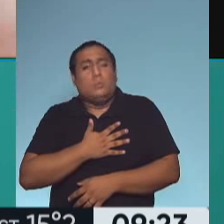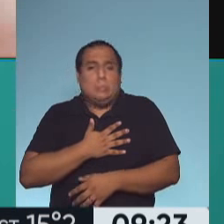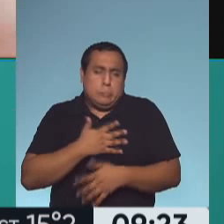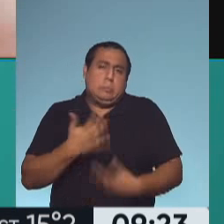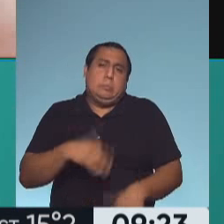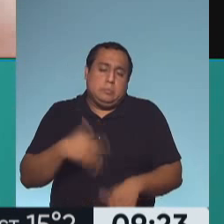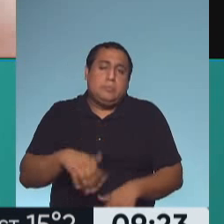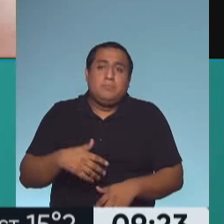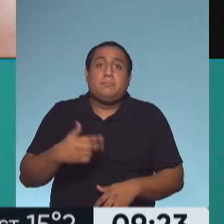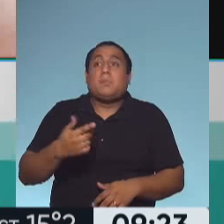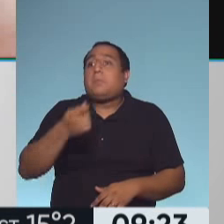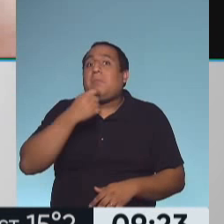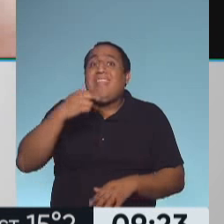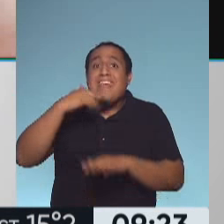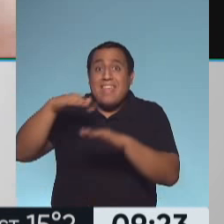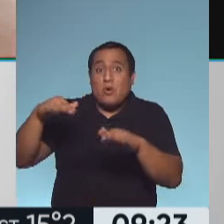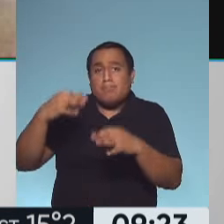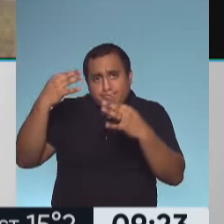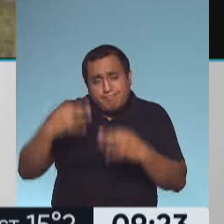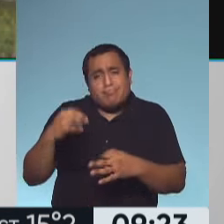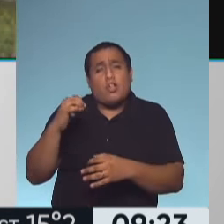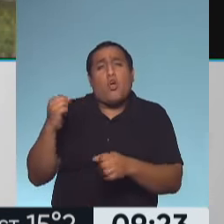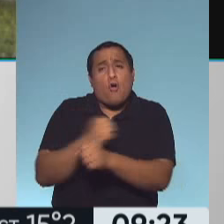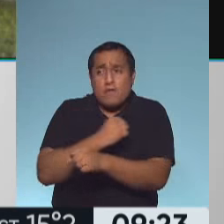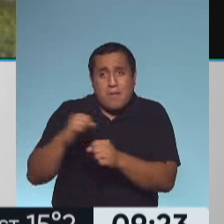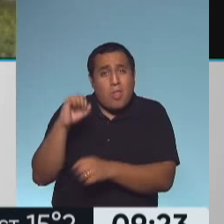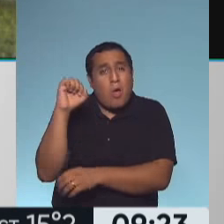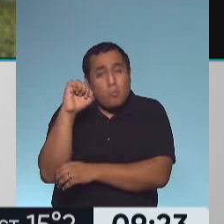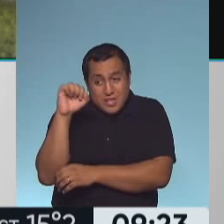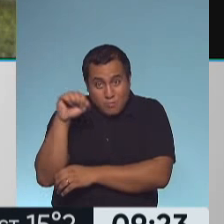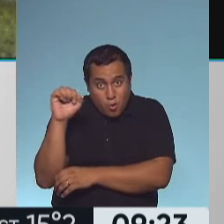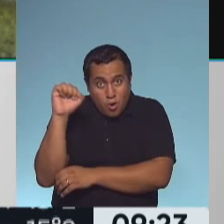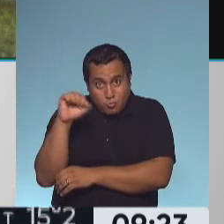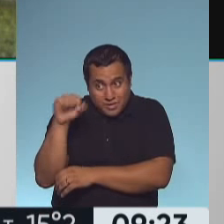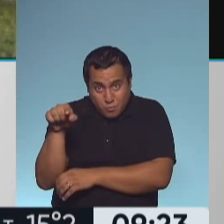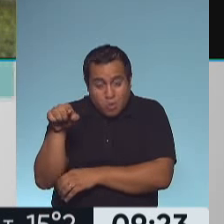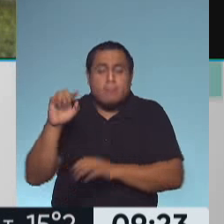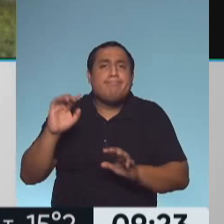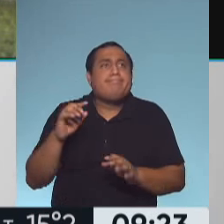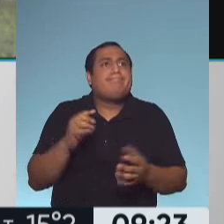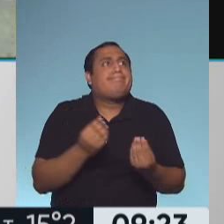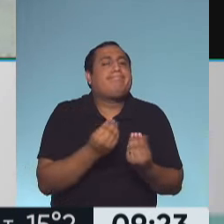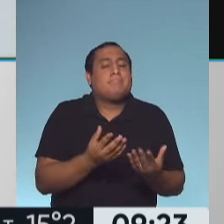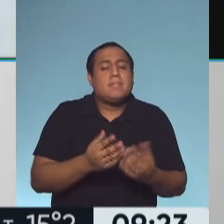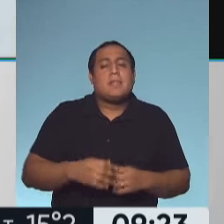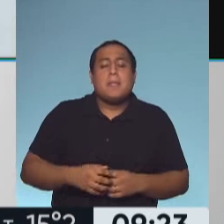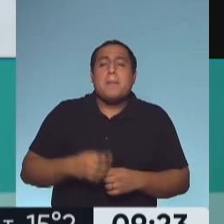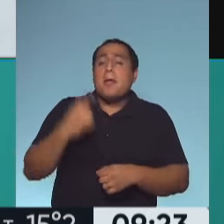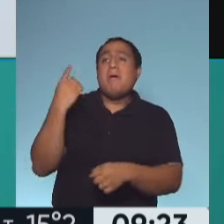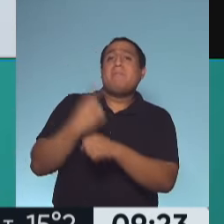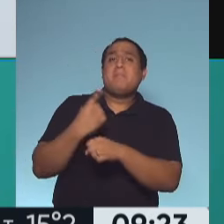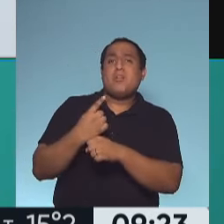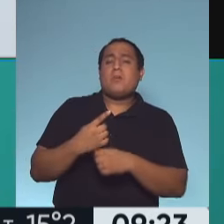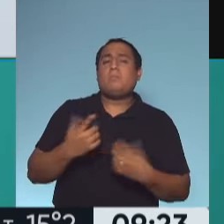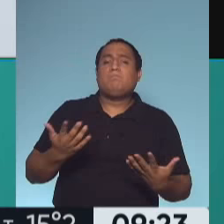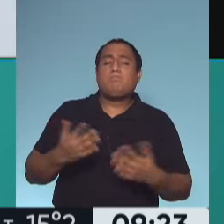si son diagnosticados con autismo, ¿no? Sí, exacto. El primer eslabón es el